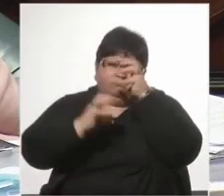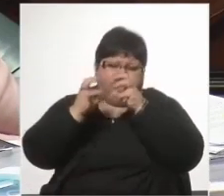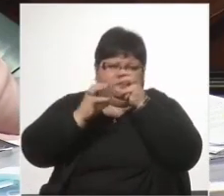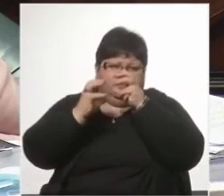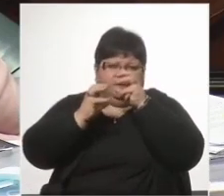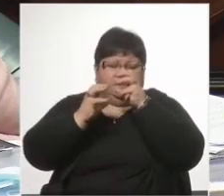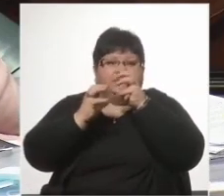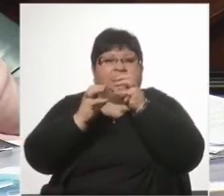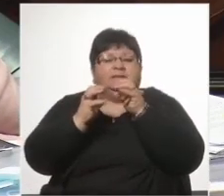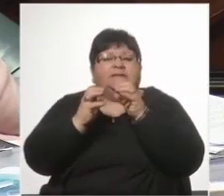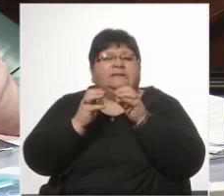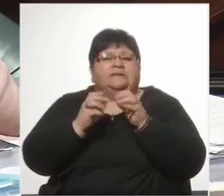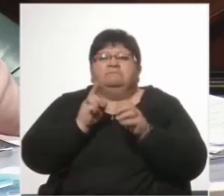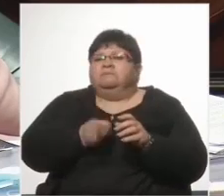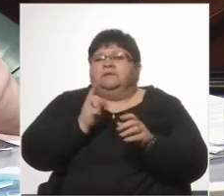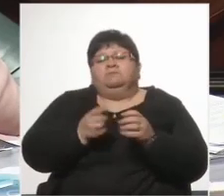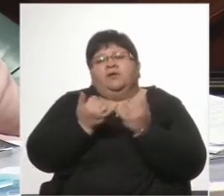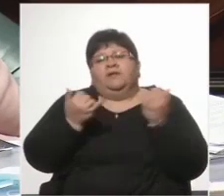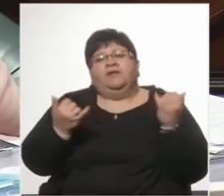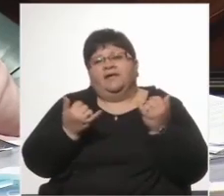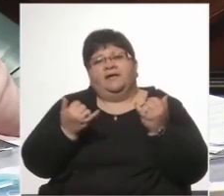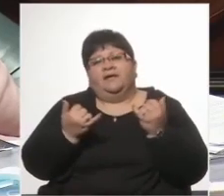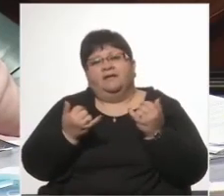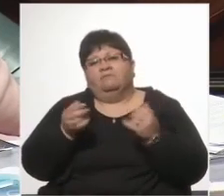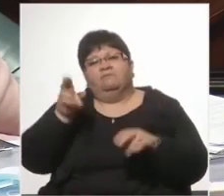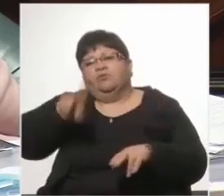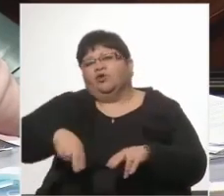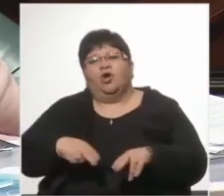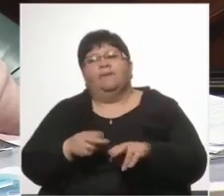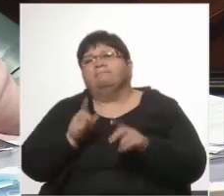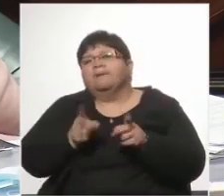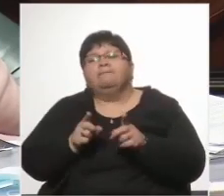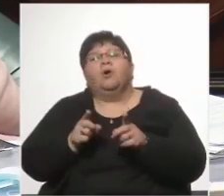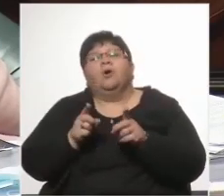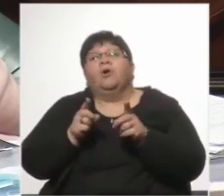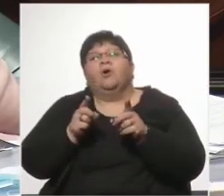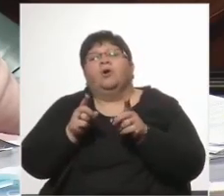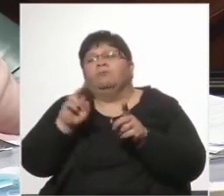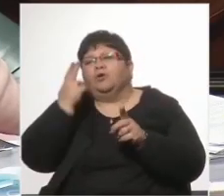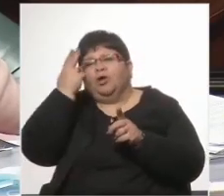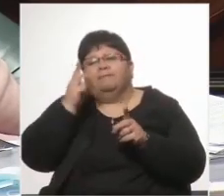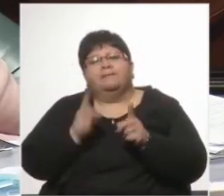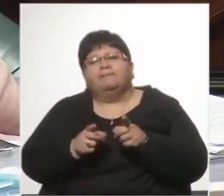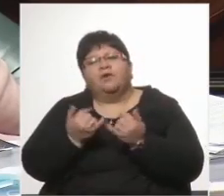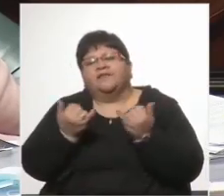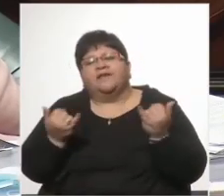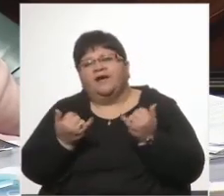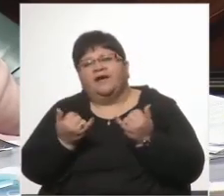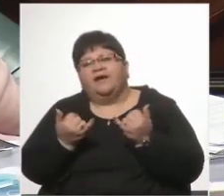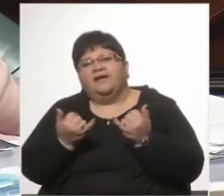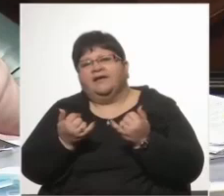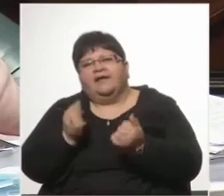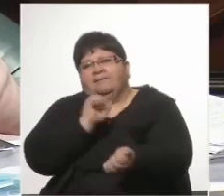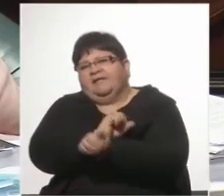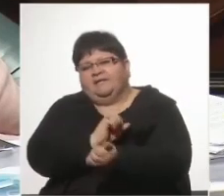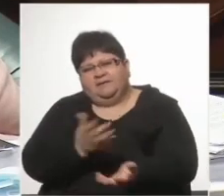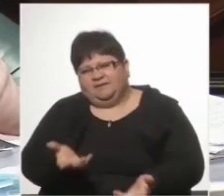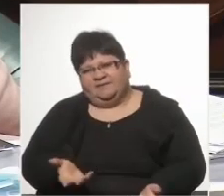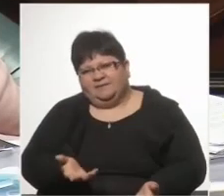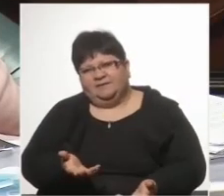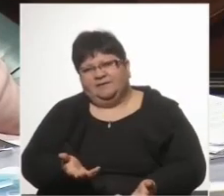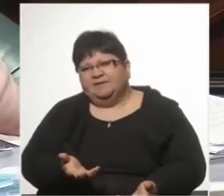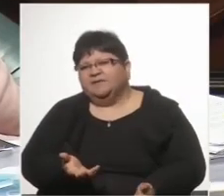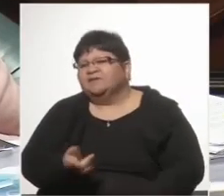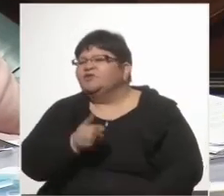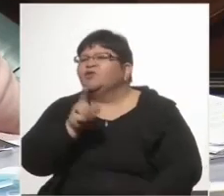Y murió el mismo día que la detuvieron. O sea que a mí no me hablen de estas cosas, no me